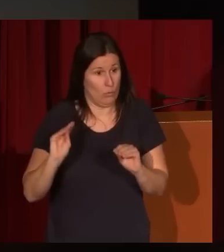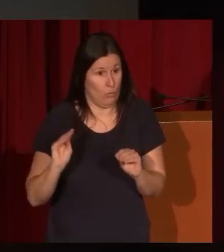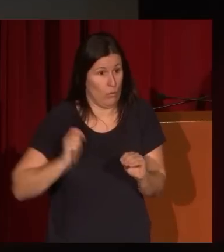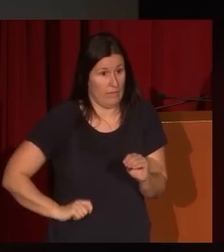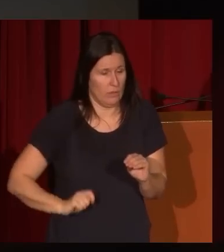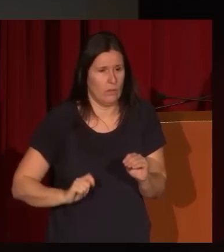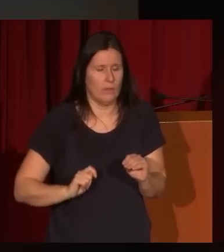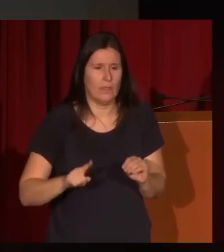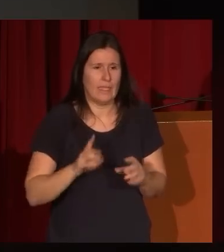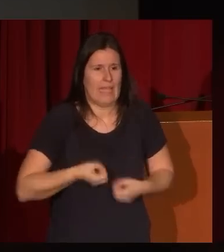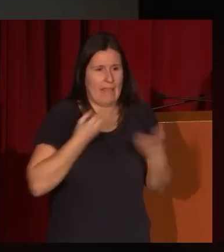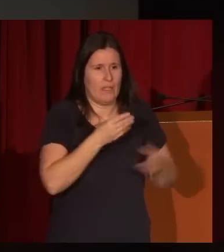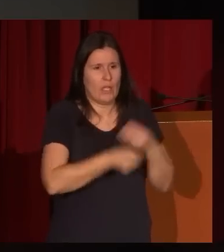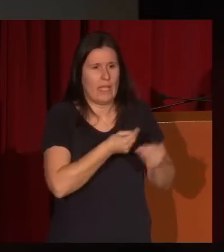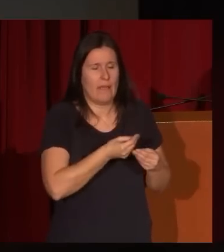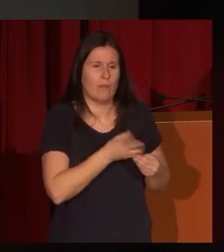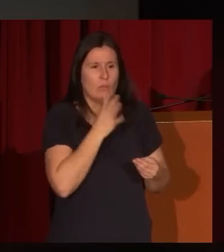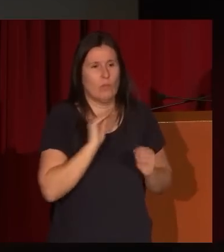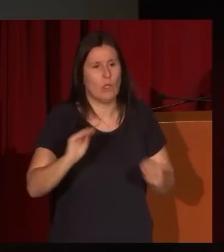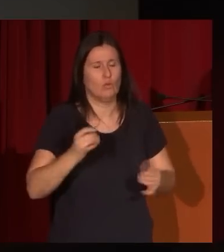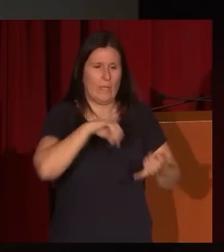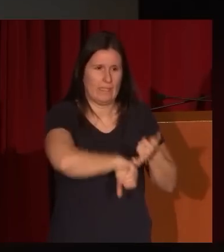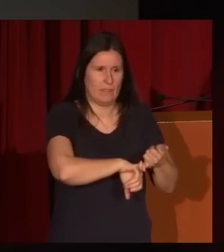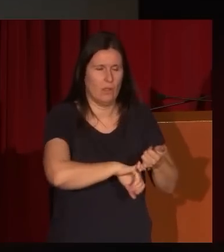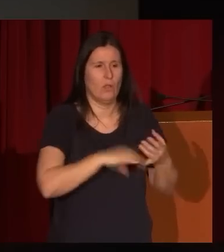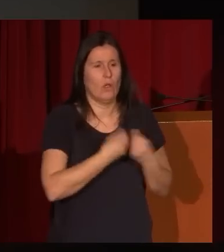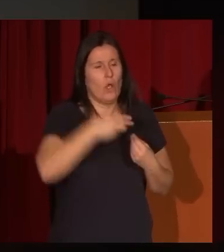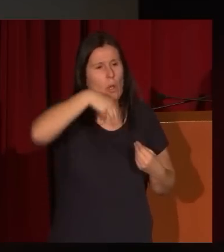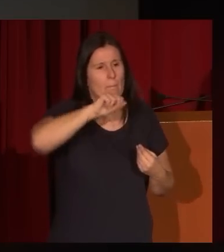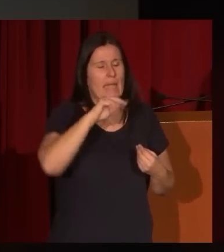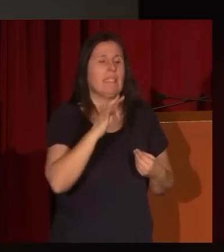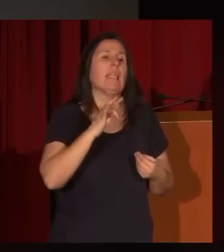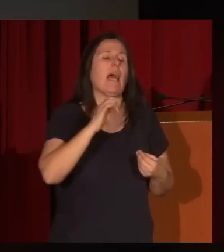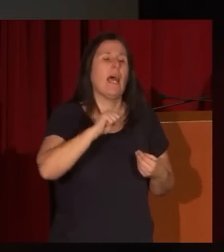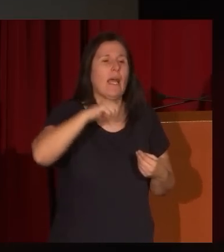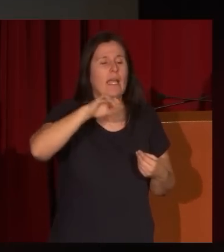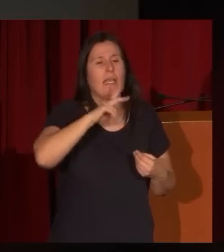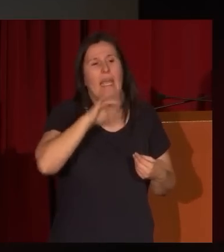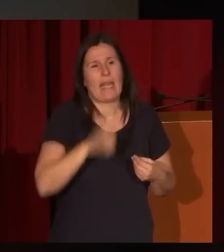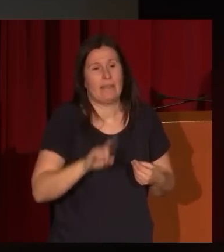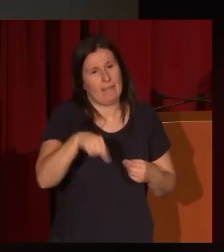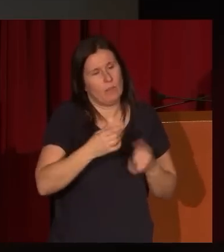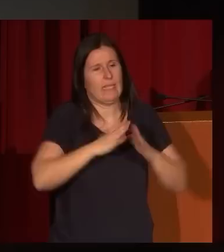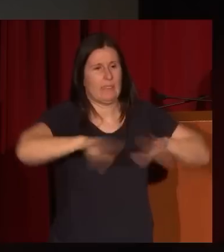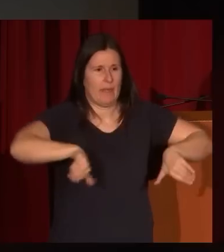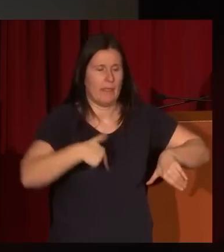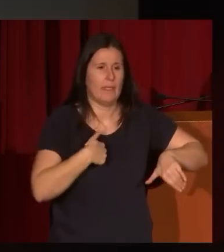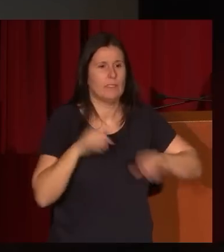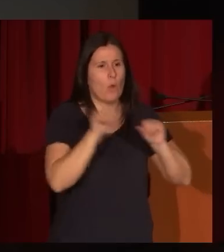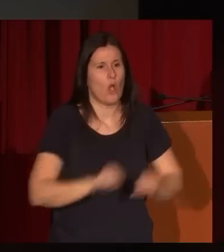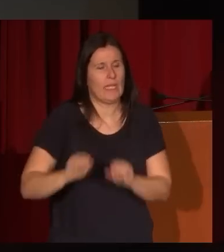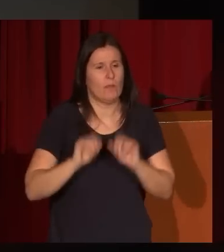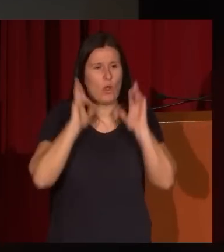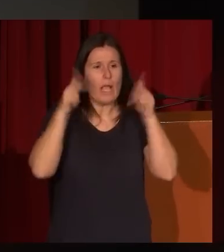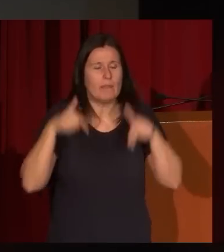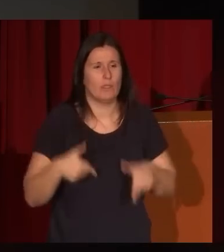Es en la declaración que hace con motivo de su casamiento con Martín Hernández Muñoz, de la que luego se separará, es protegido de un capellán de honor